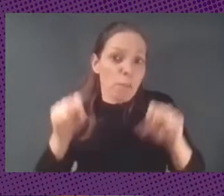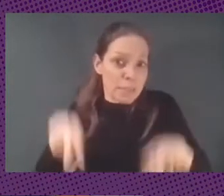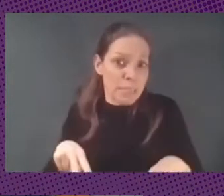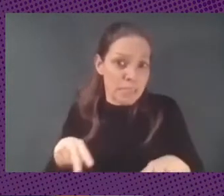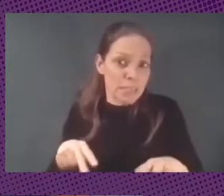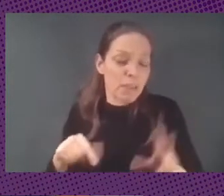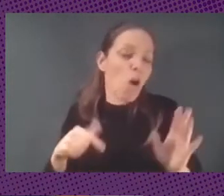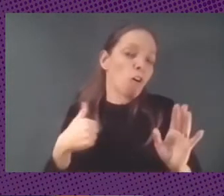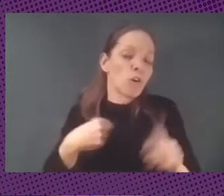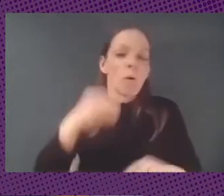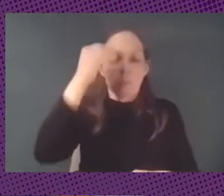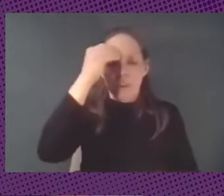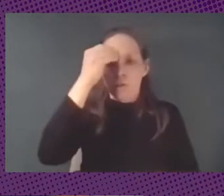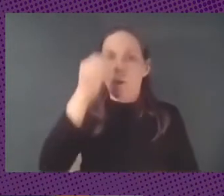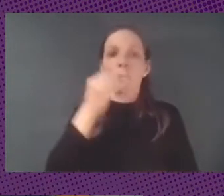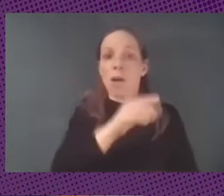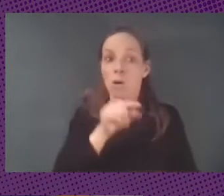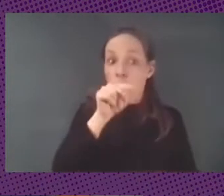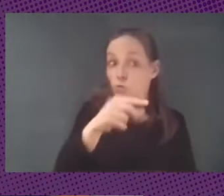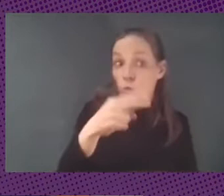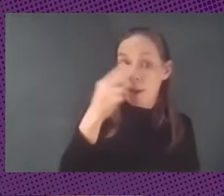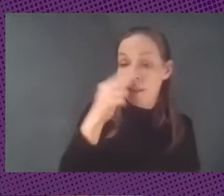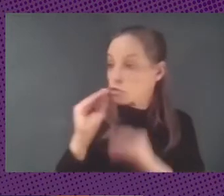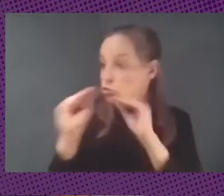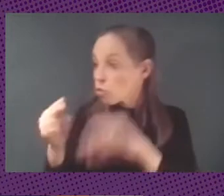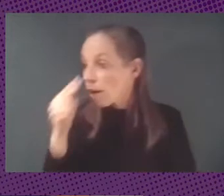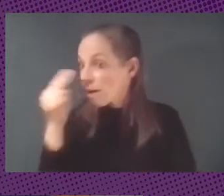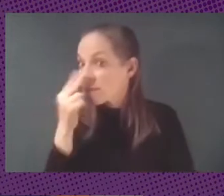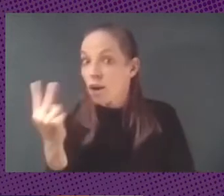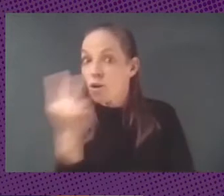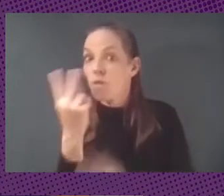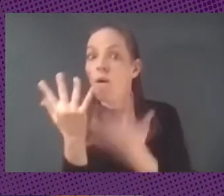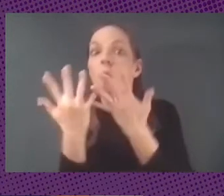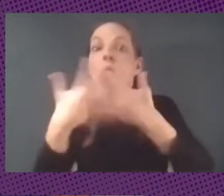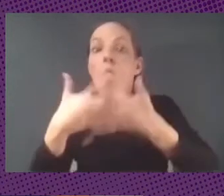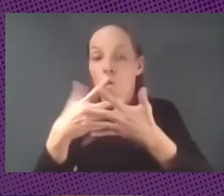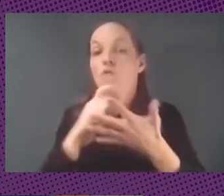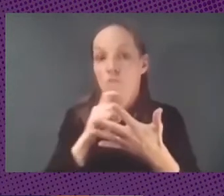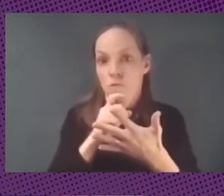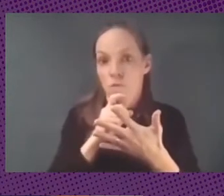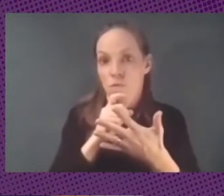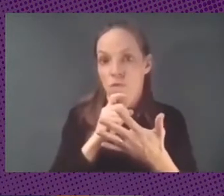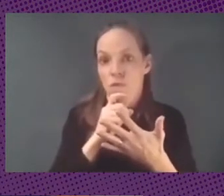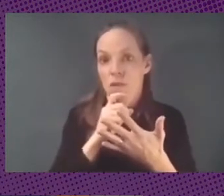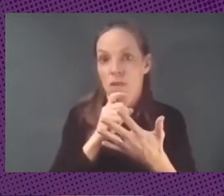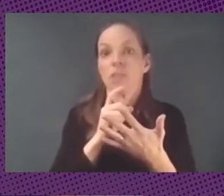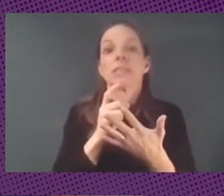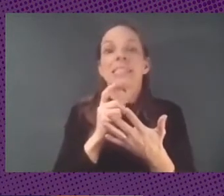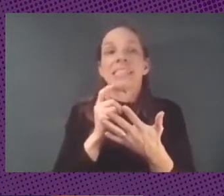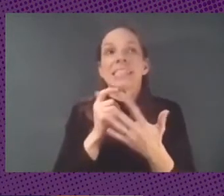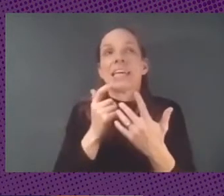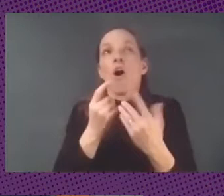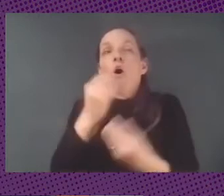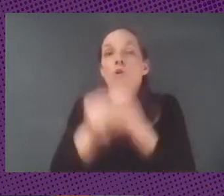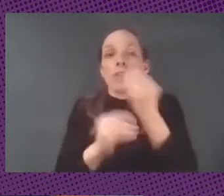manera en que los intereses de ambos pueden converger y la manera en que de algún modo se pueden utilizar tecnologías o